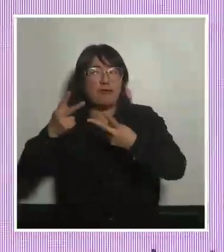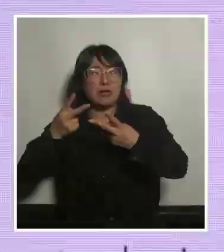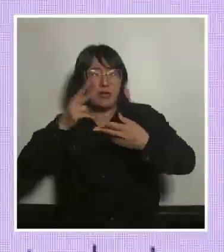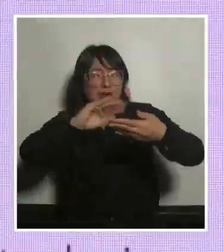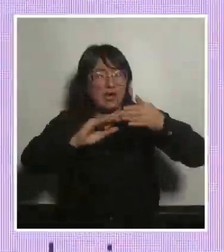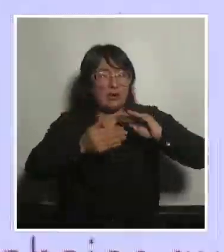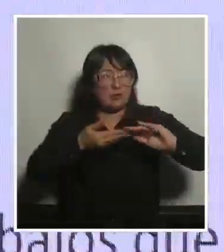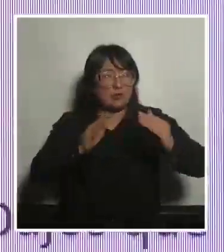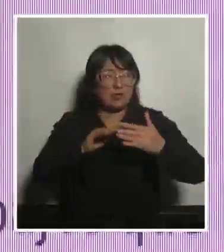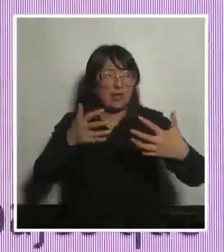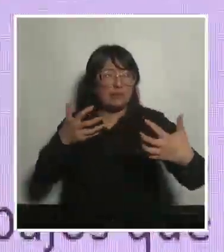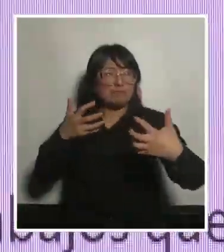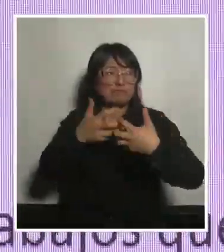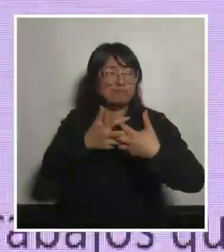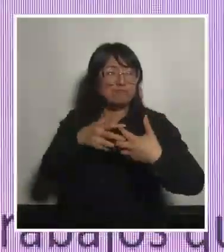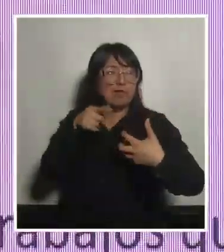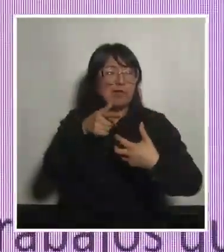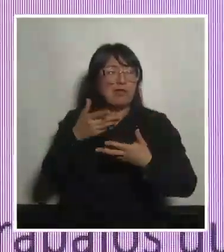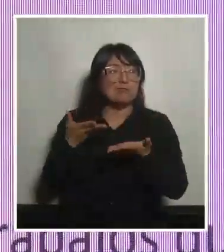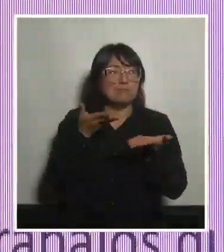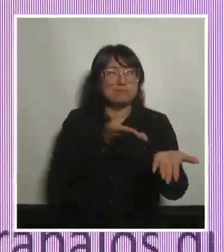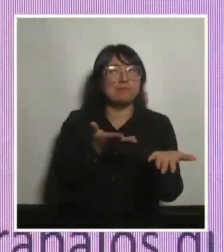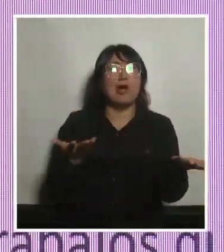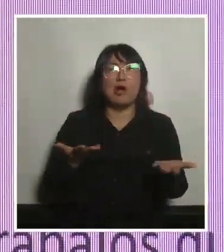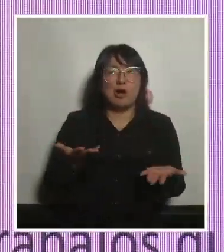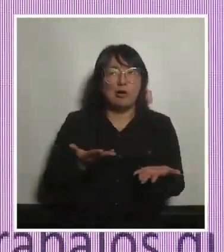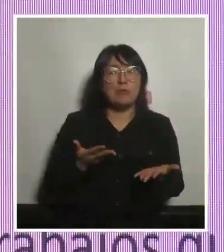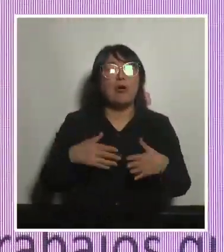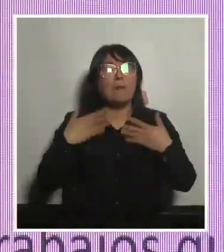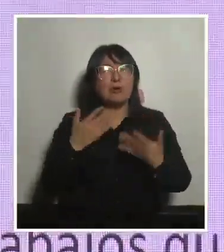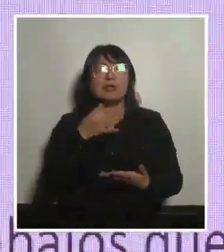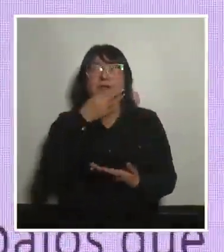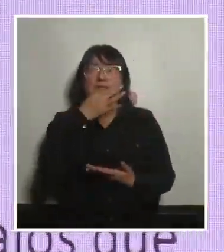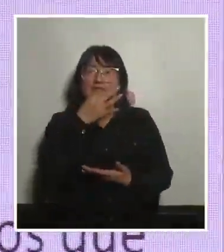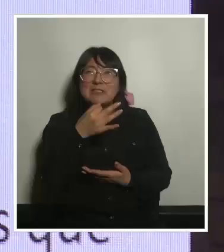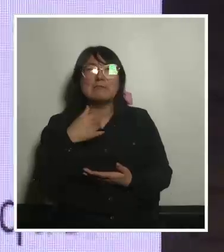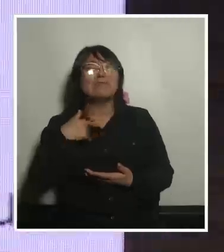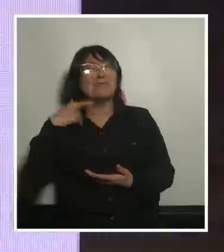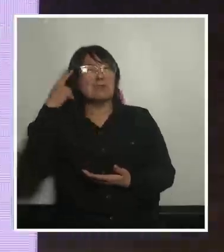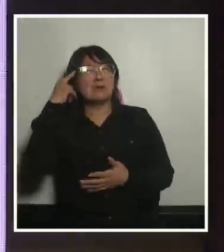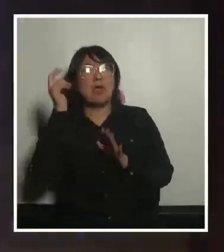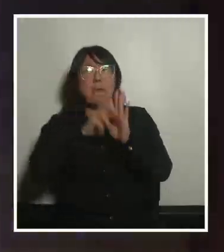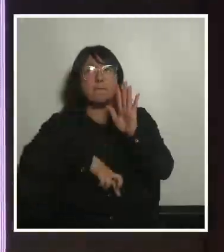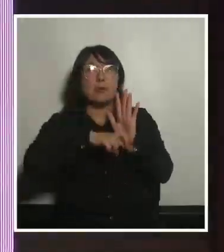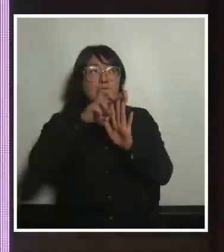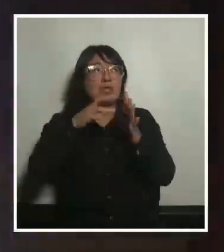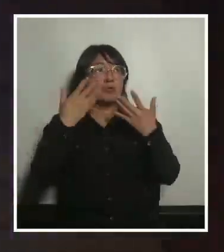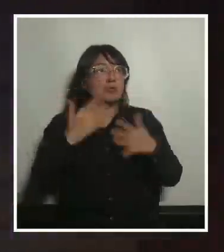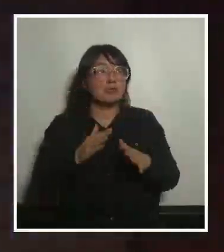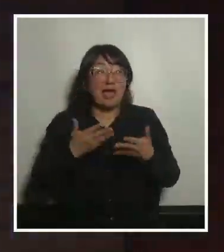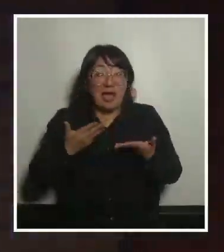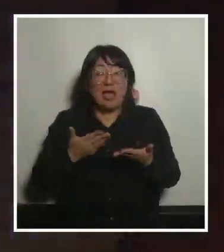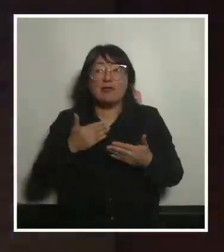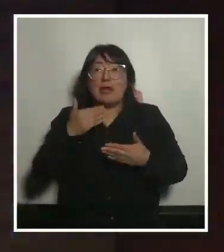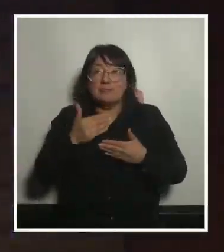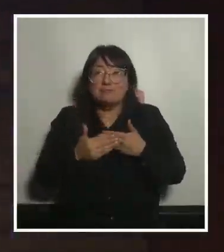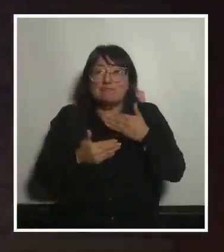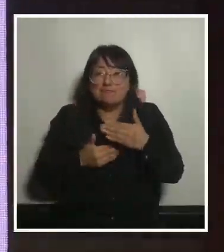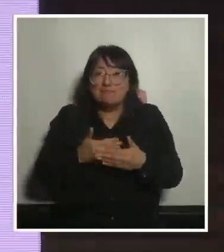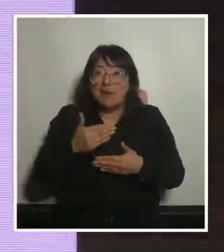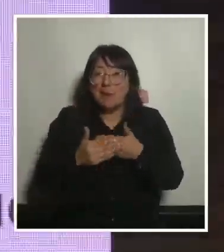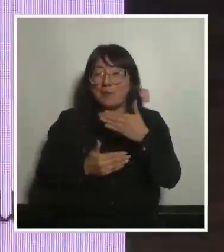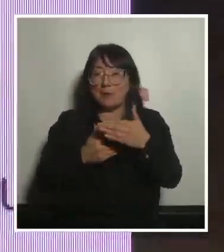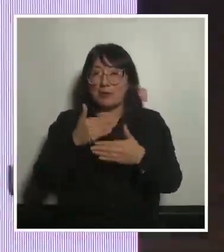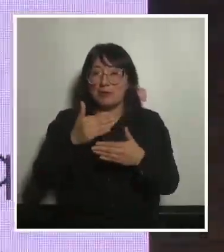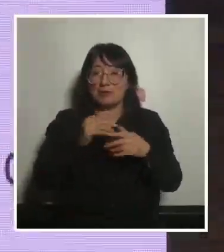desde un radio de proximidad por eso hicimos este proyecto o bueno estamos construyéndolo todavía que es la